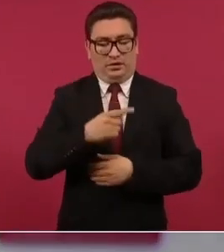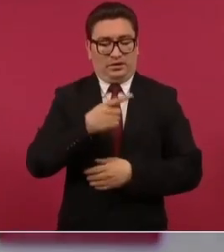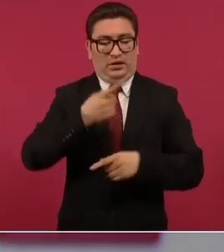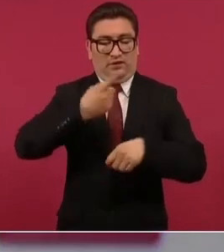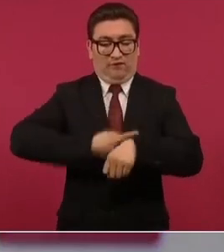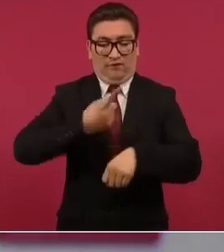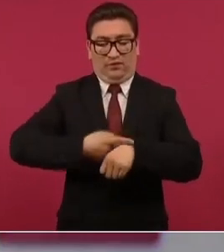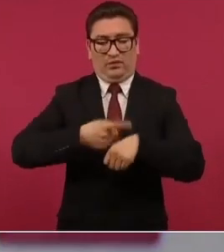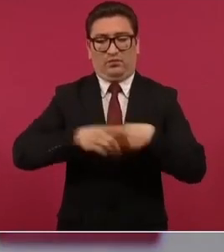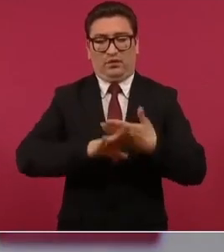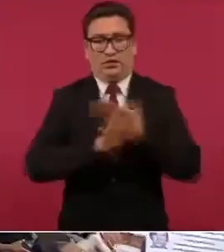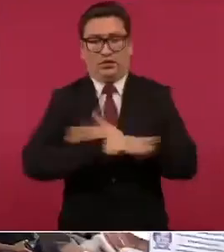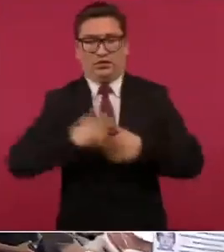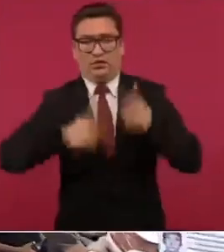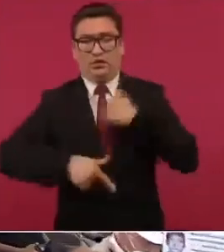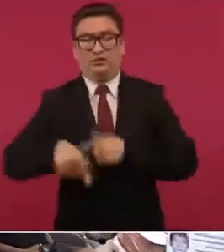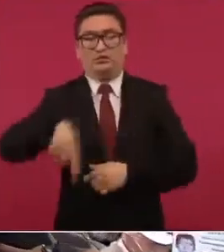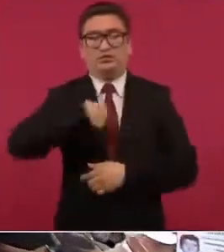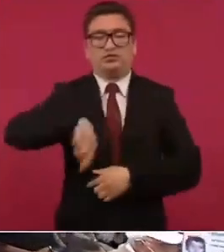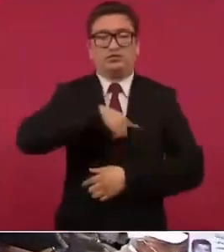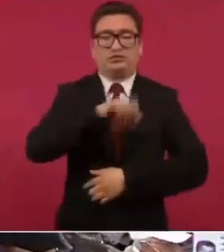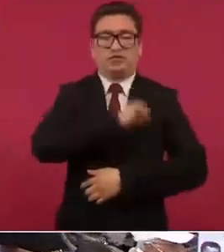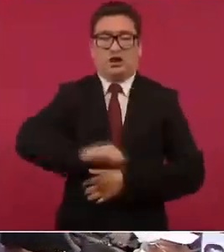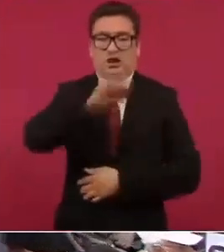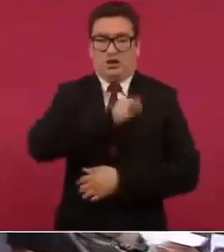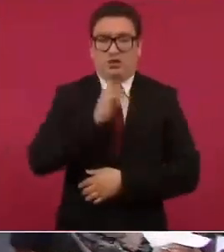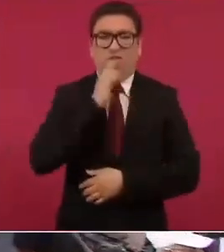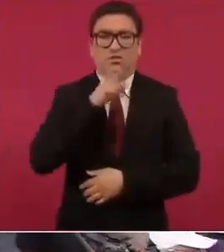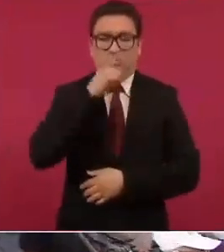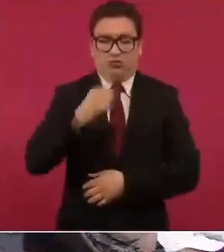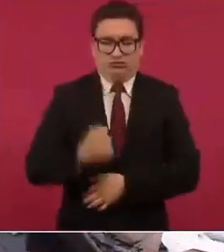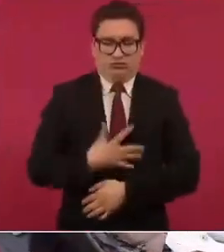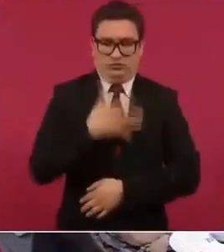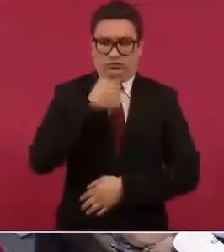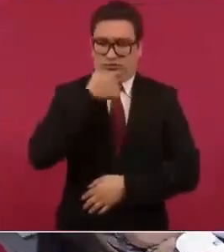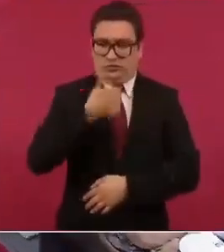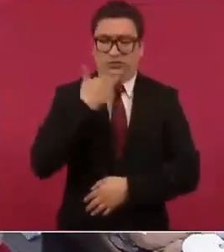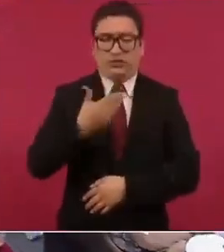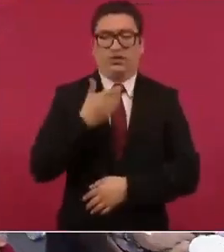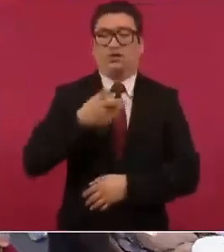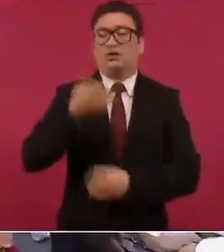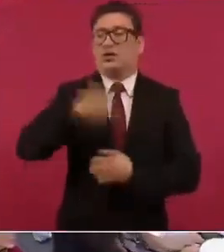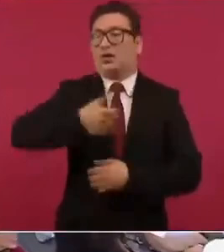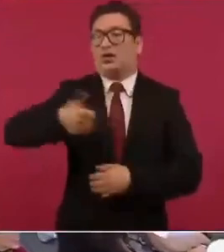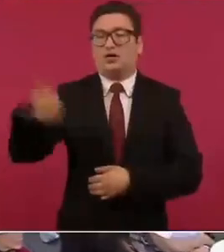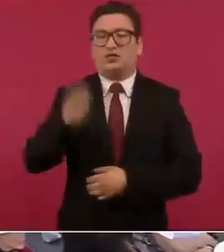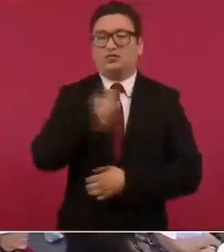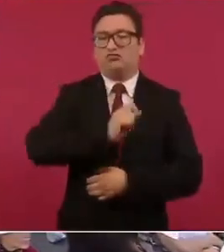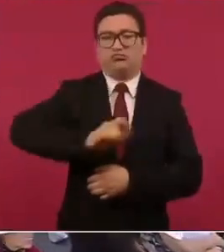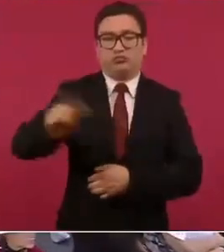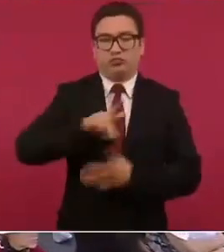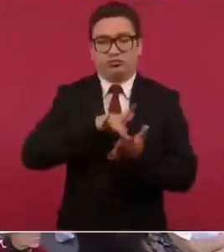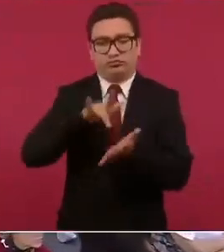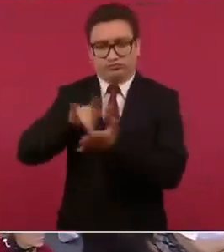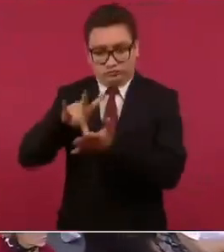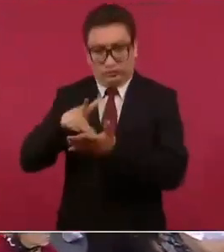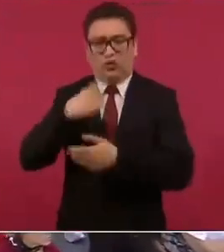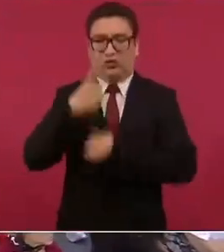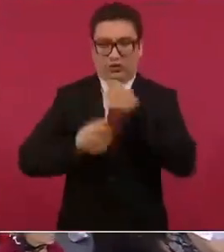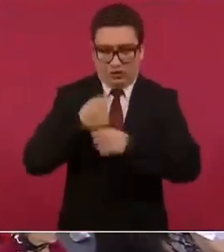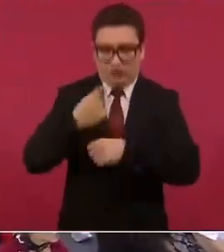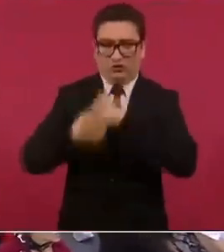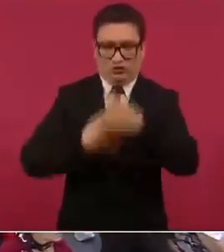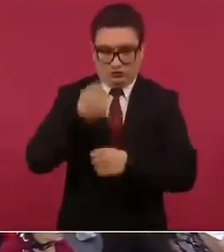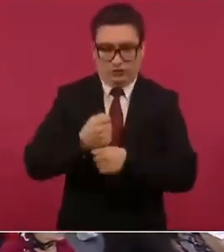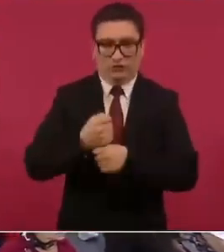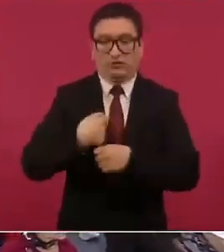y mantener buena salud y bienestar como en su práctica profesional año con año y aquí